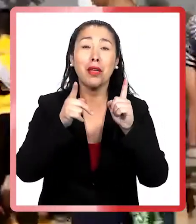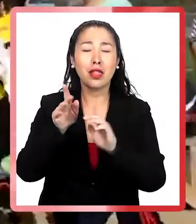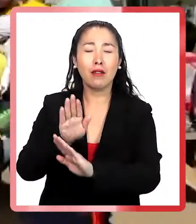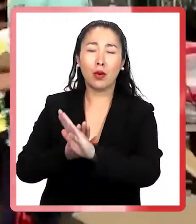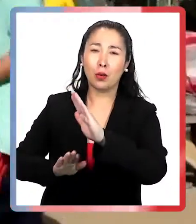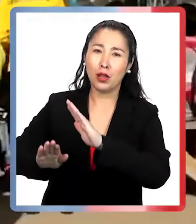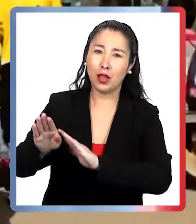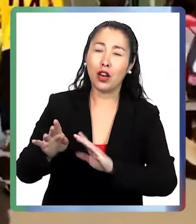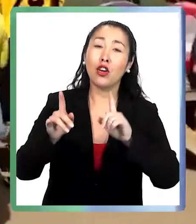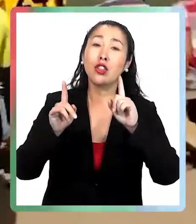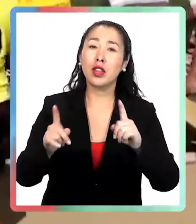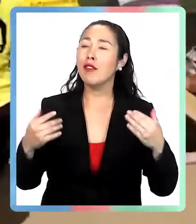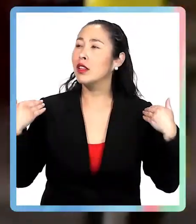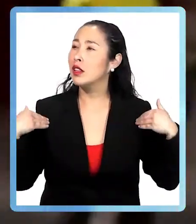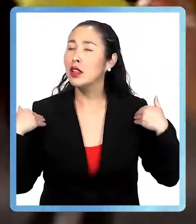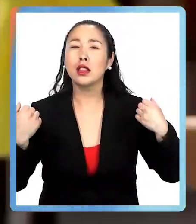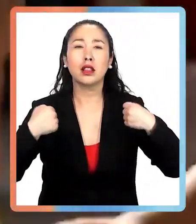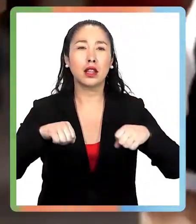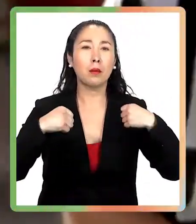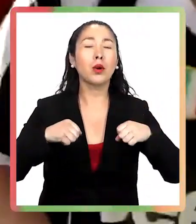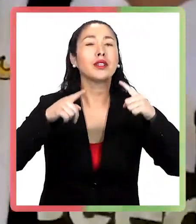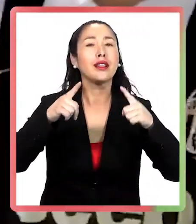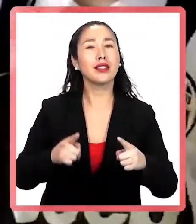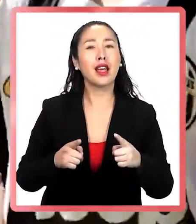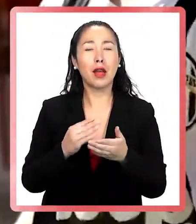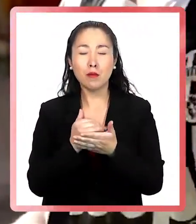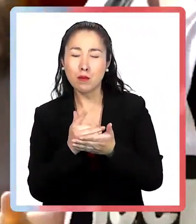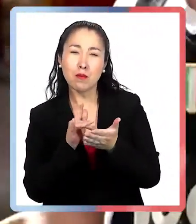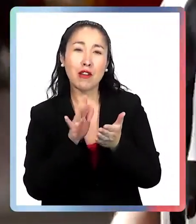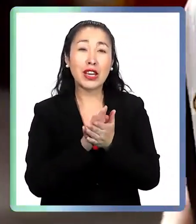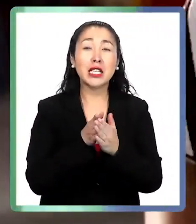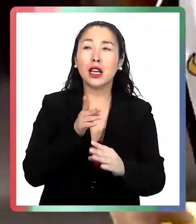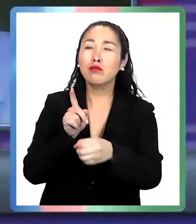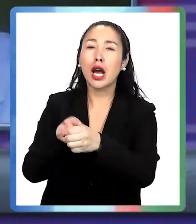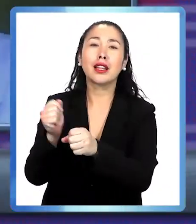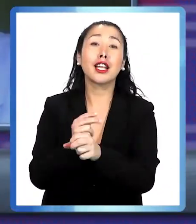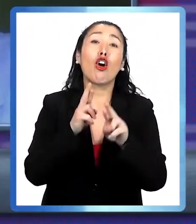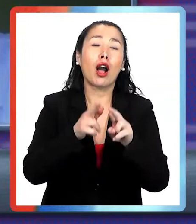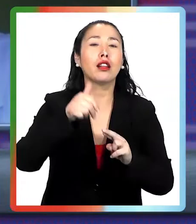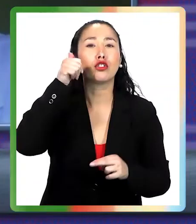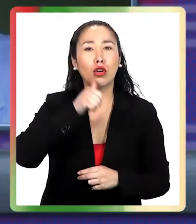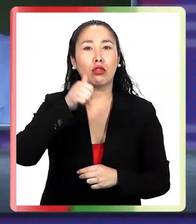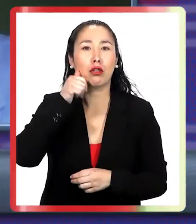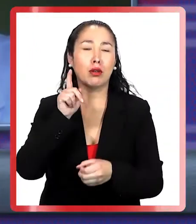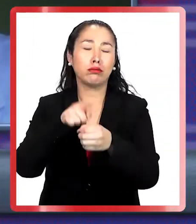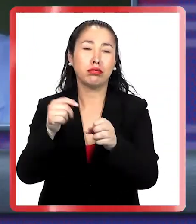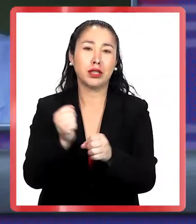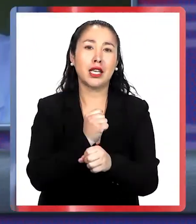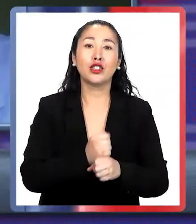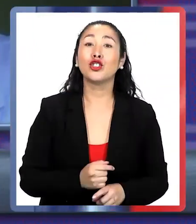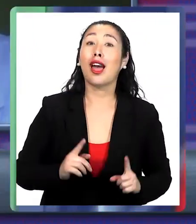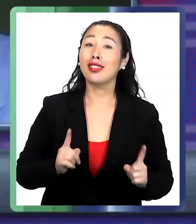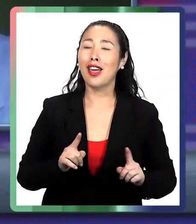tenerle cuidado, hay que ponerlo en actividades deportivas, programar, ¿no es cierto?, los talleres, ojalá todos los días. O sea,